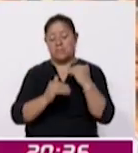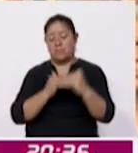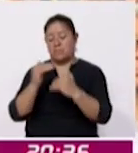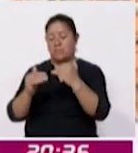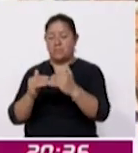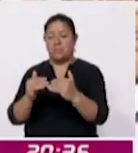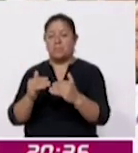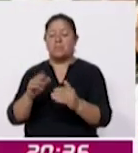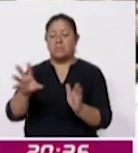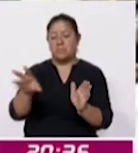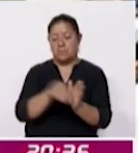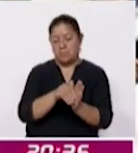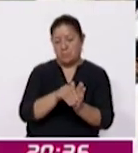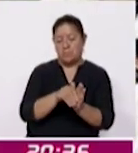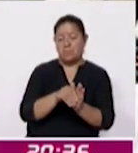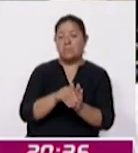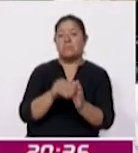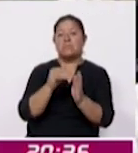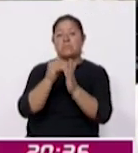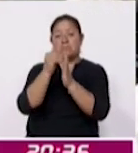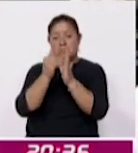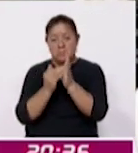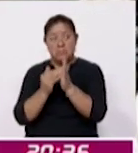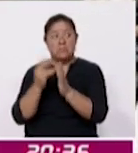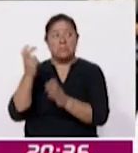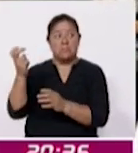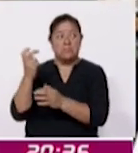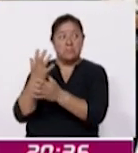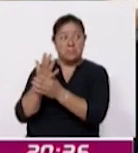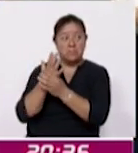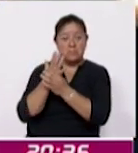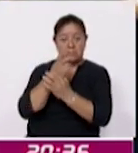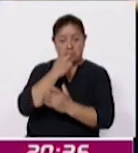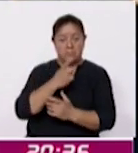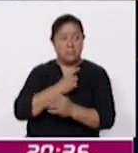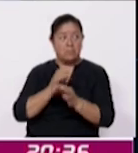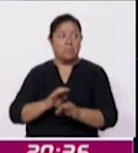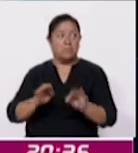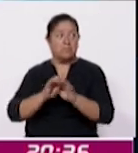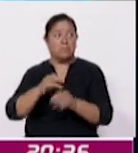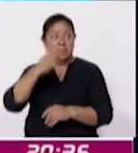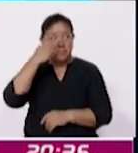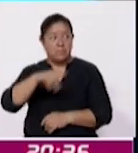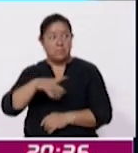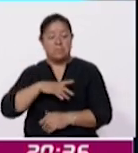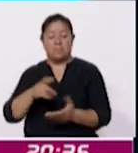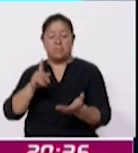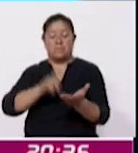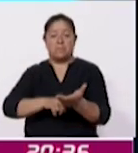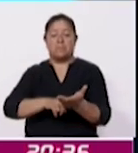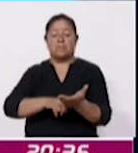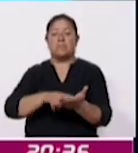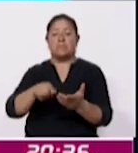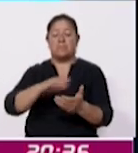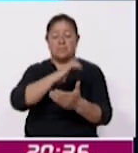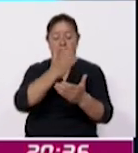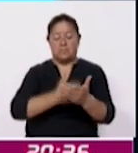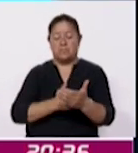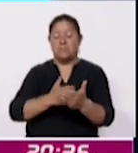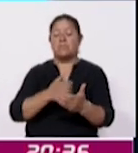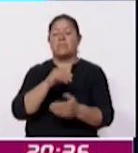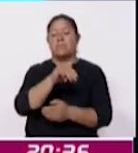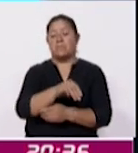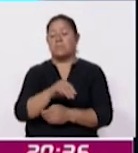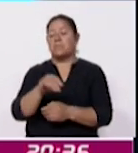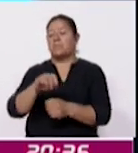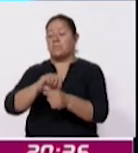y mitigación. El funcionario destacó la importancia de que México sea parte del convenio marco de las Naciones Unidas